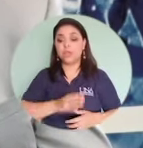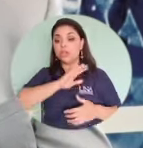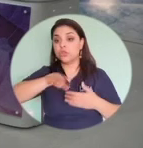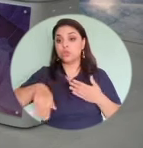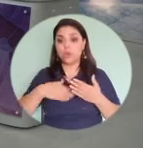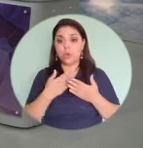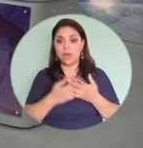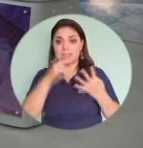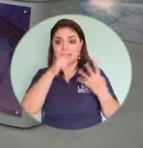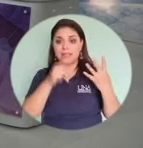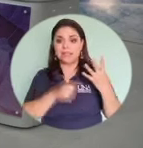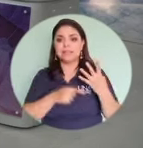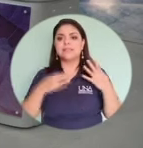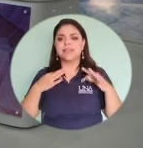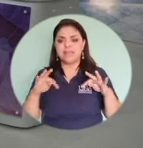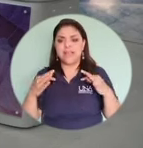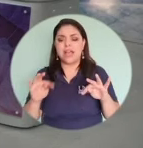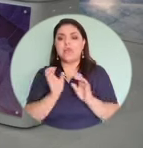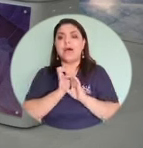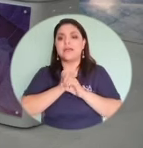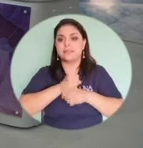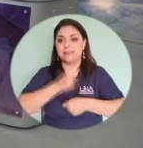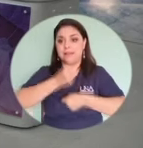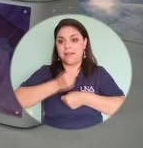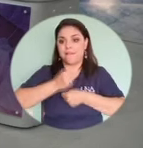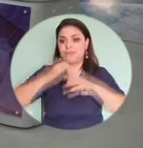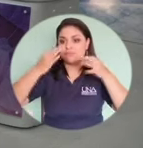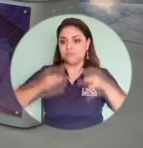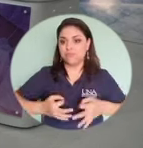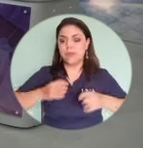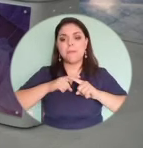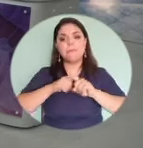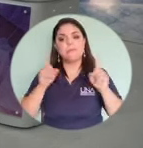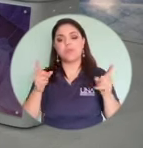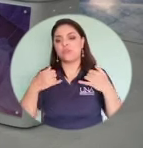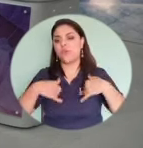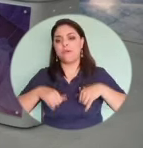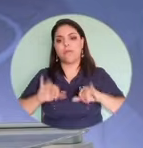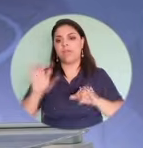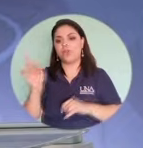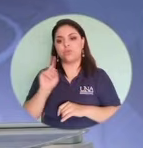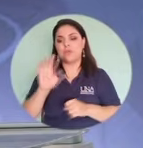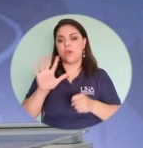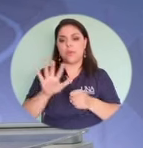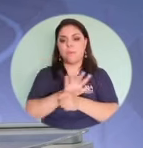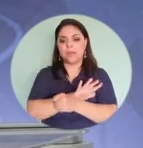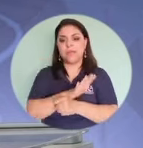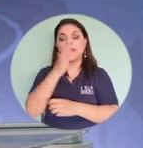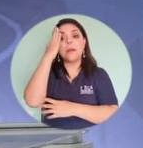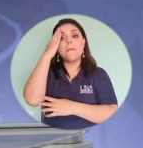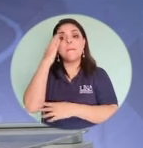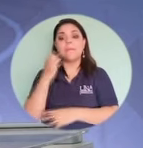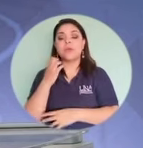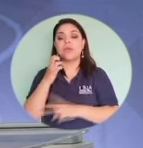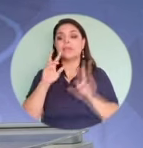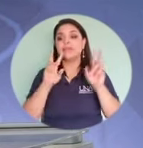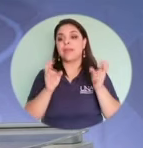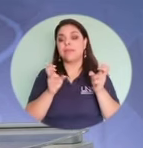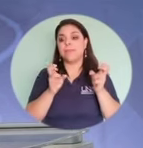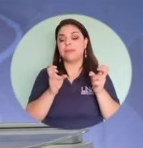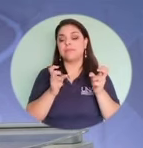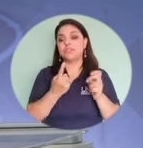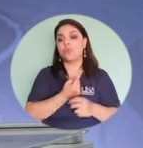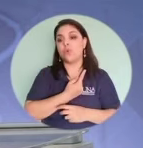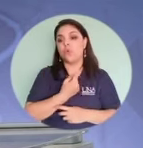manera de hacer su trabajo, pero la ecuación no está completa porque este tema es holístico. Si los usuarios, que es